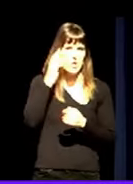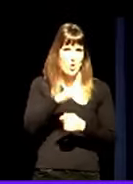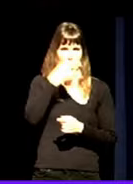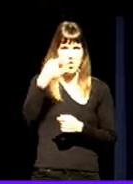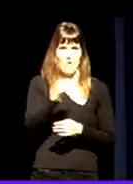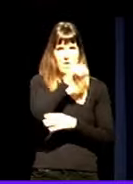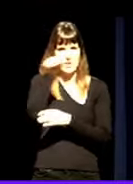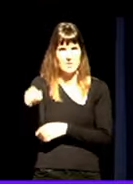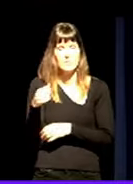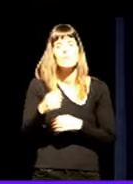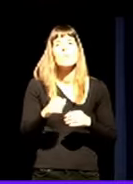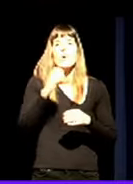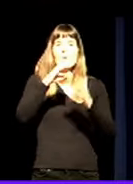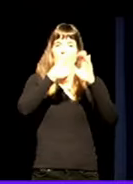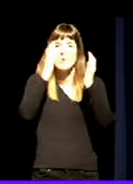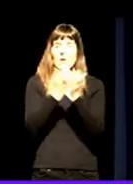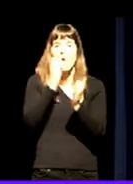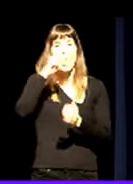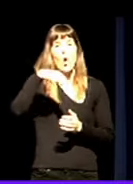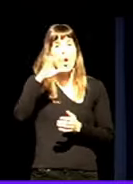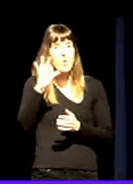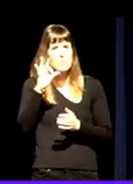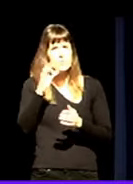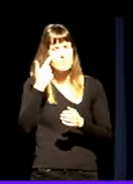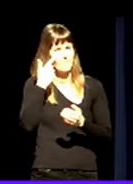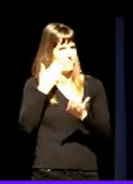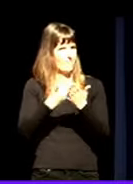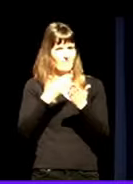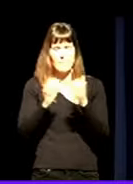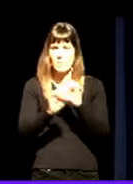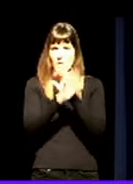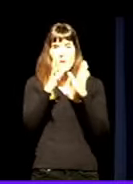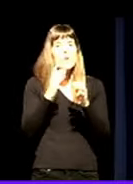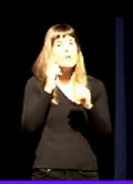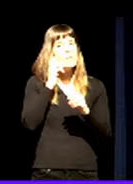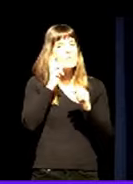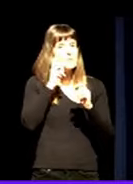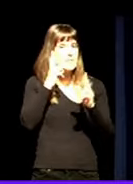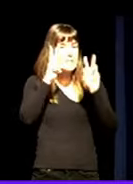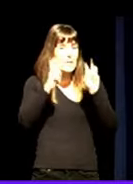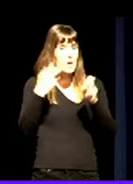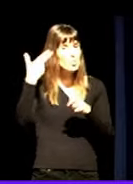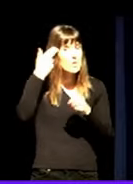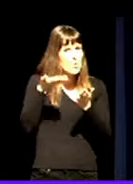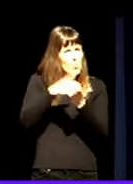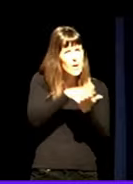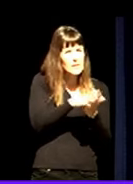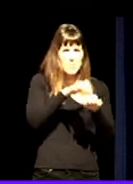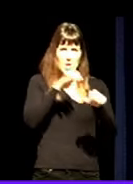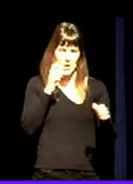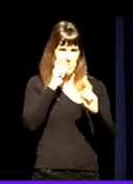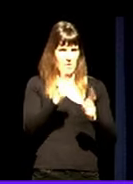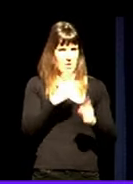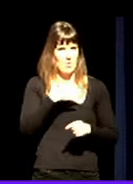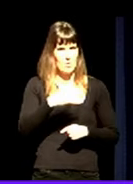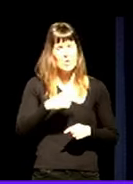Mundial de la Salud Estajante, dice gran parte de las muertes por suicidio se podían haber prevenido. Yo cada vez, o llevo años